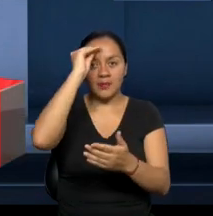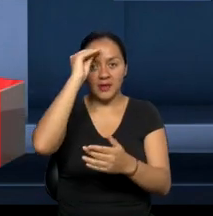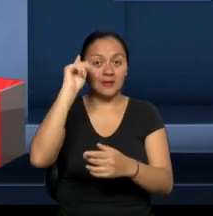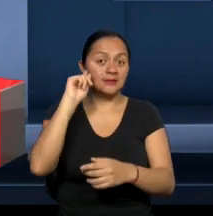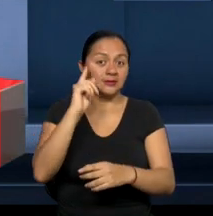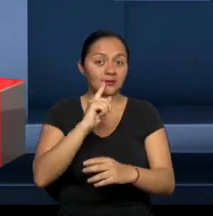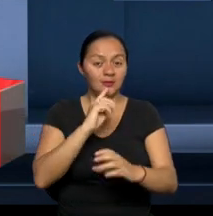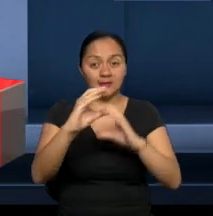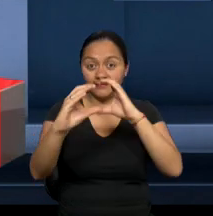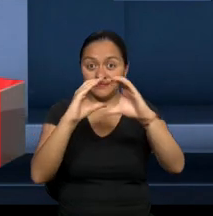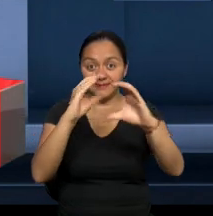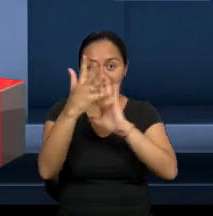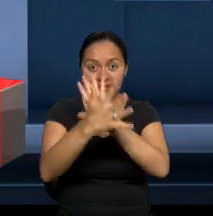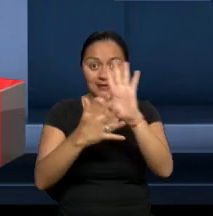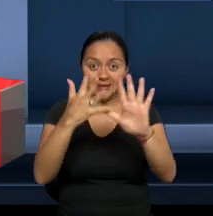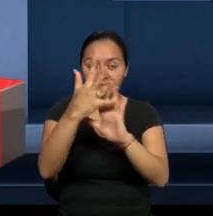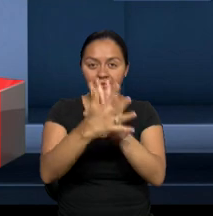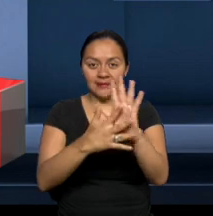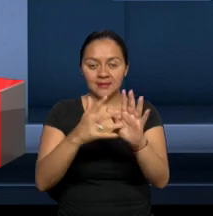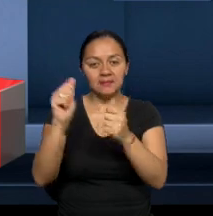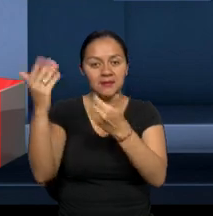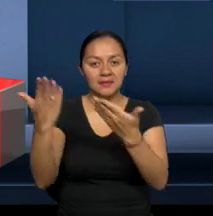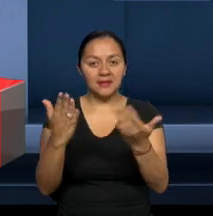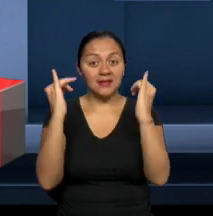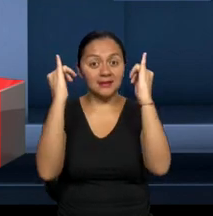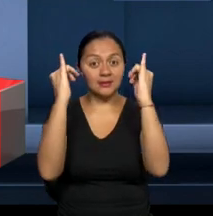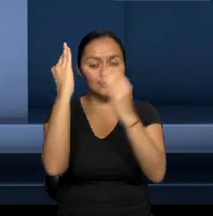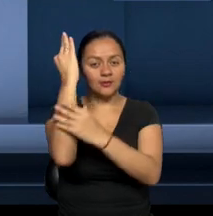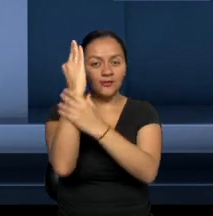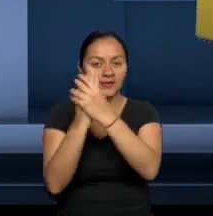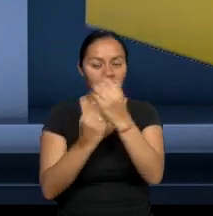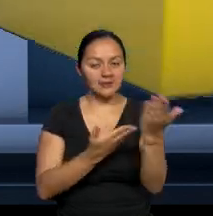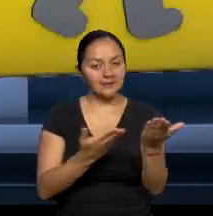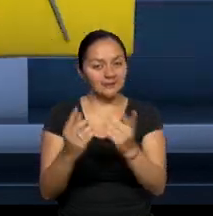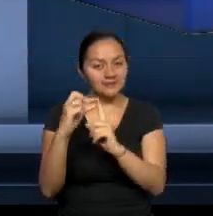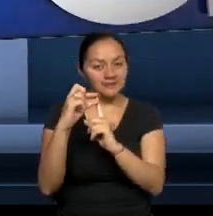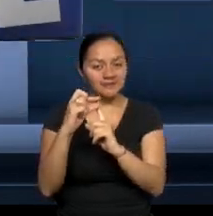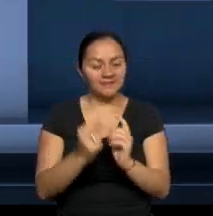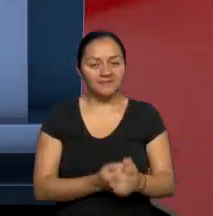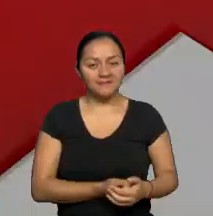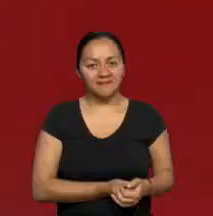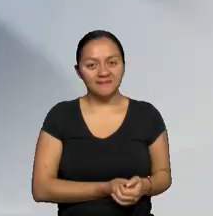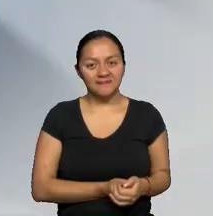personas sordas de nuestro país. Bienvenido a nuestro instructor de FENASEC que ya viene con nuevos términos.